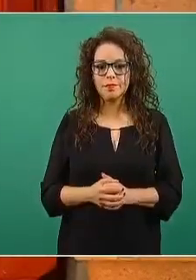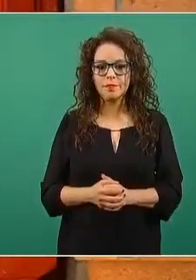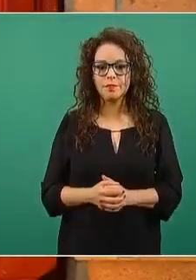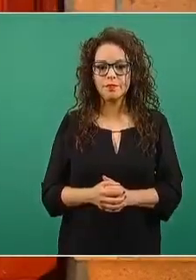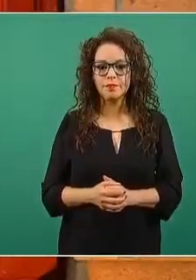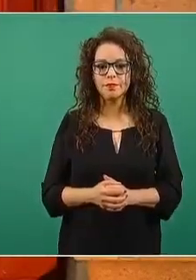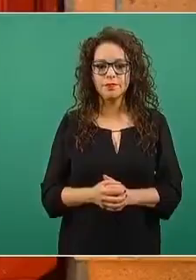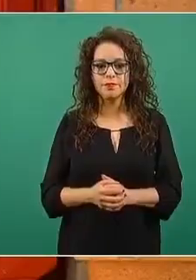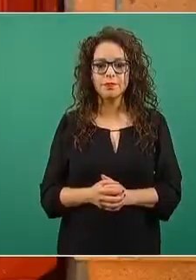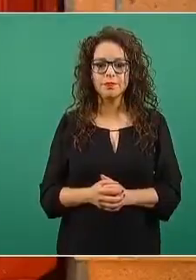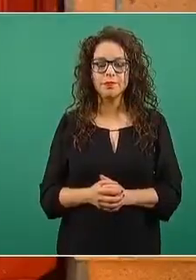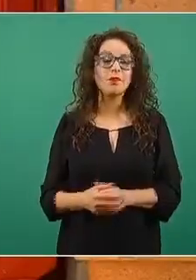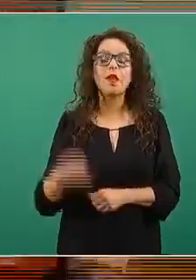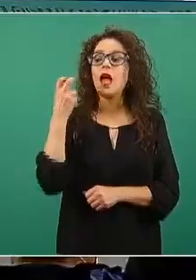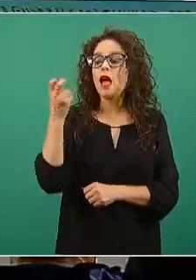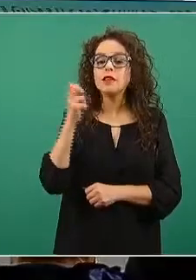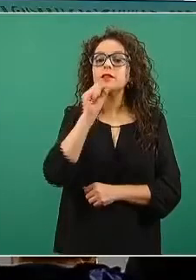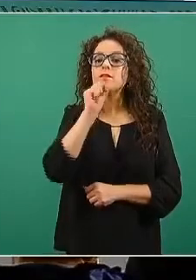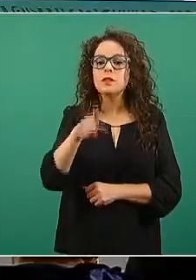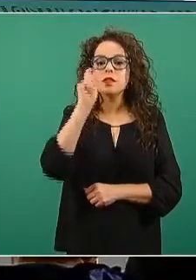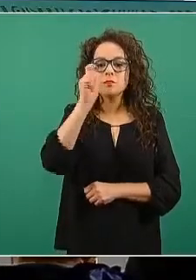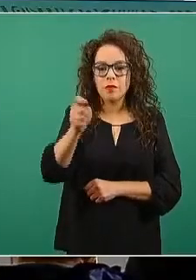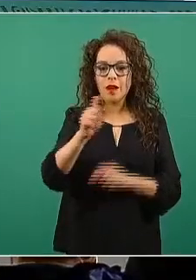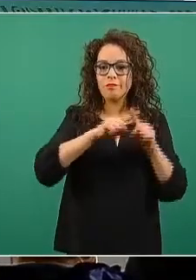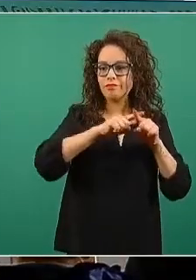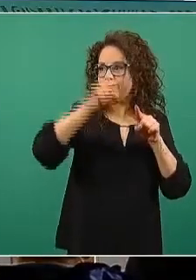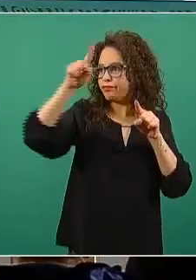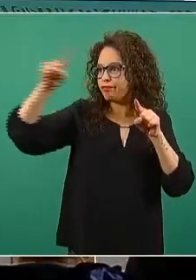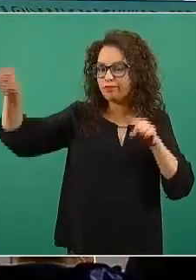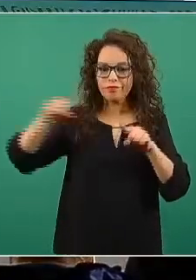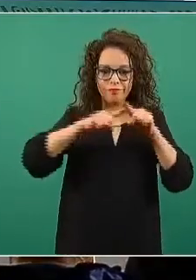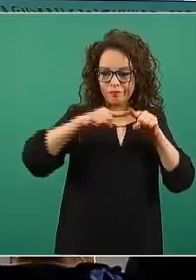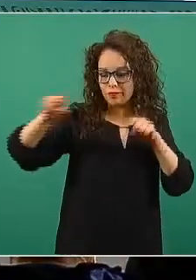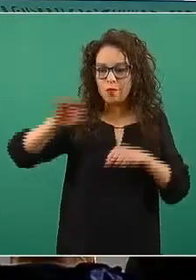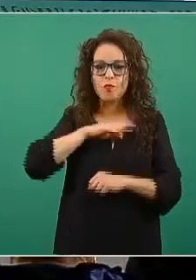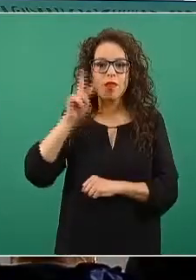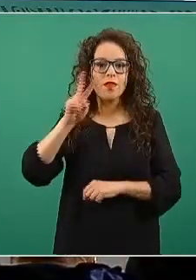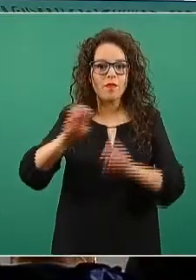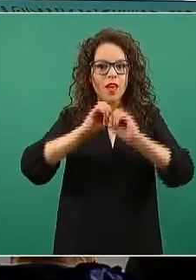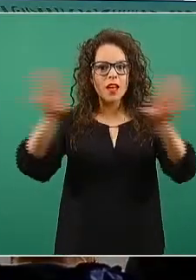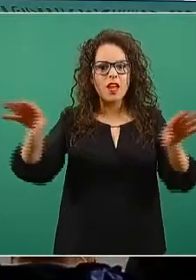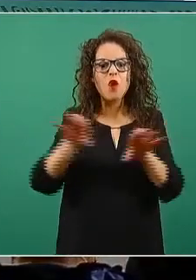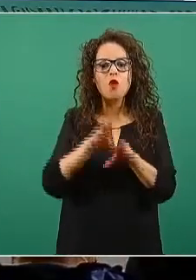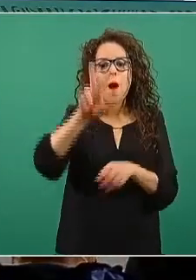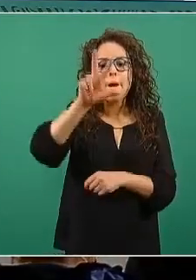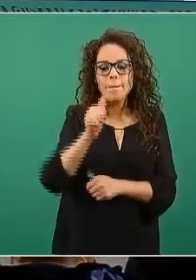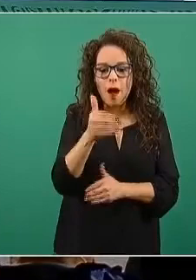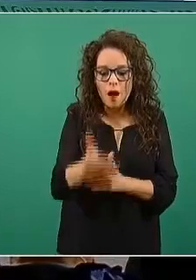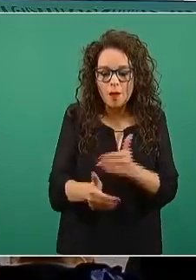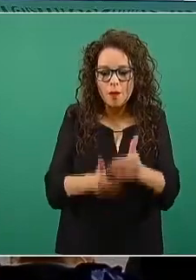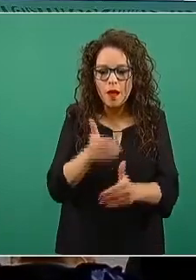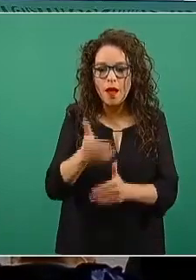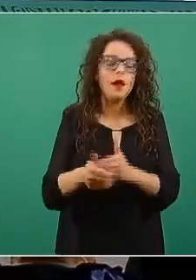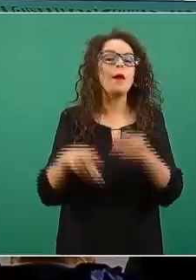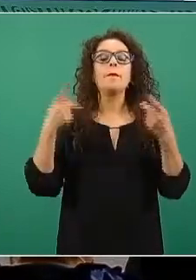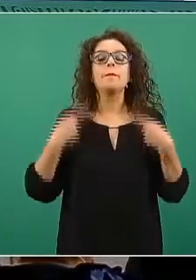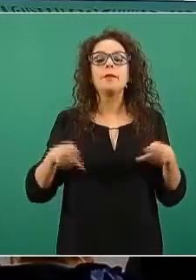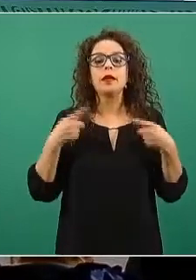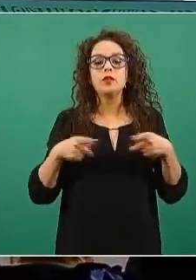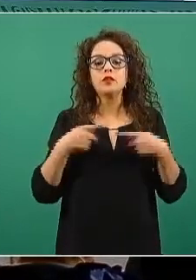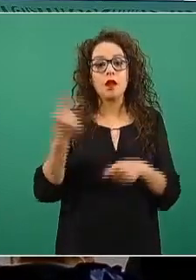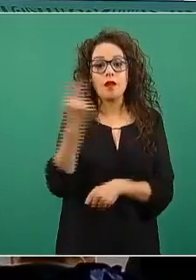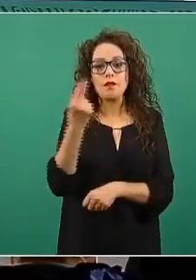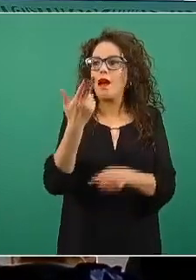También esta es la gráfica donde pueden observar cuál es esta evolución de las personas que requieren